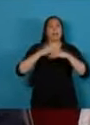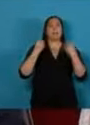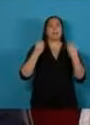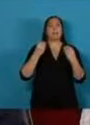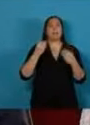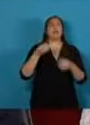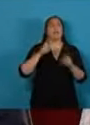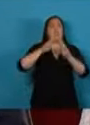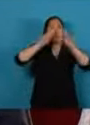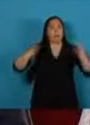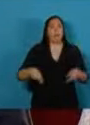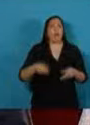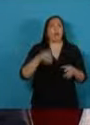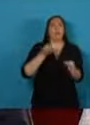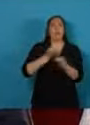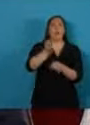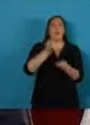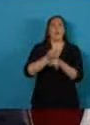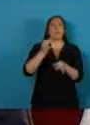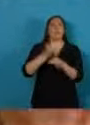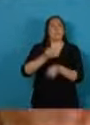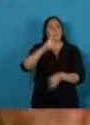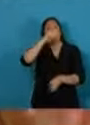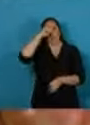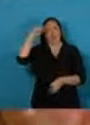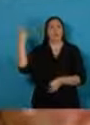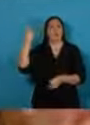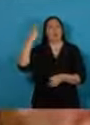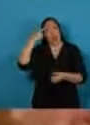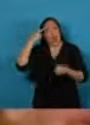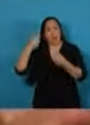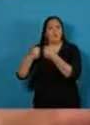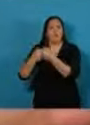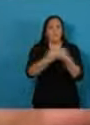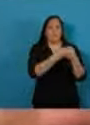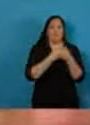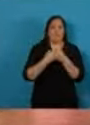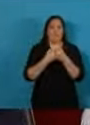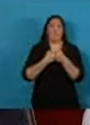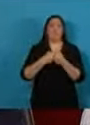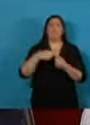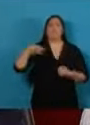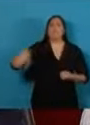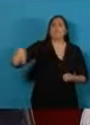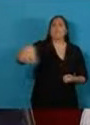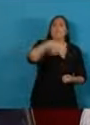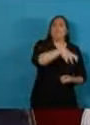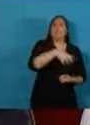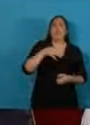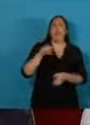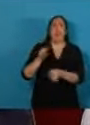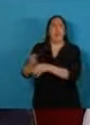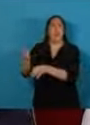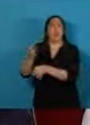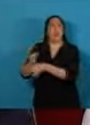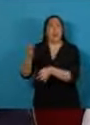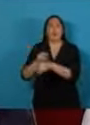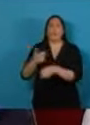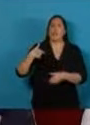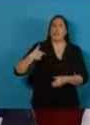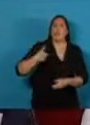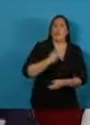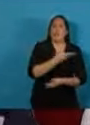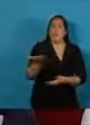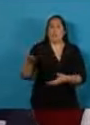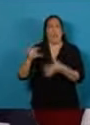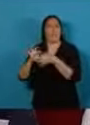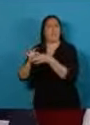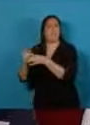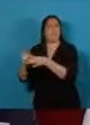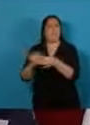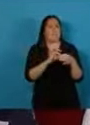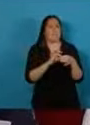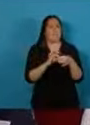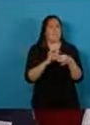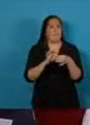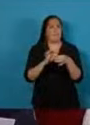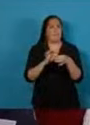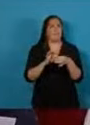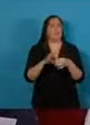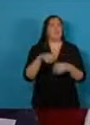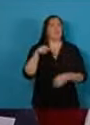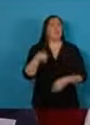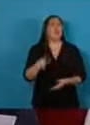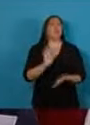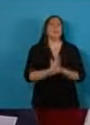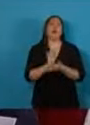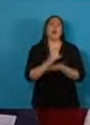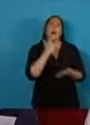con todos los miembros y actores de la comunidad educativa y de la sociedad y esto no es